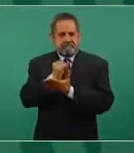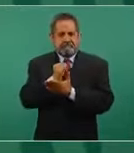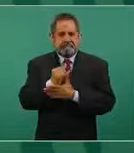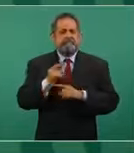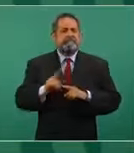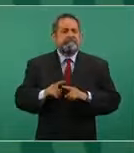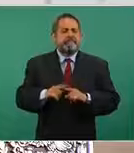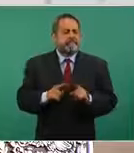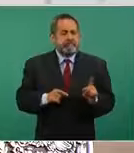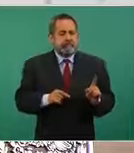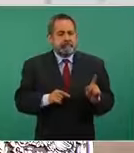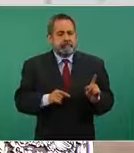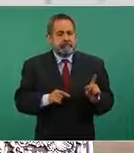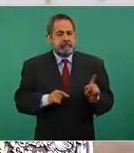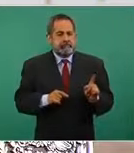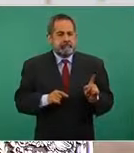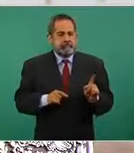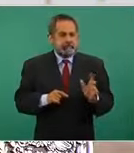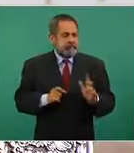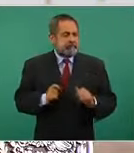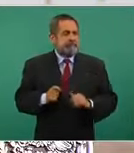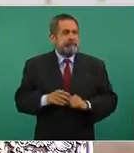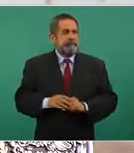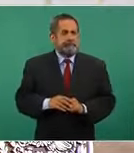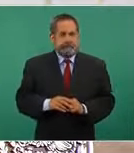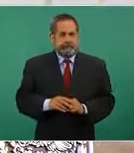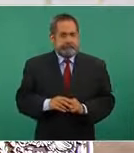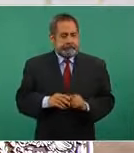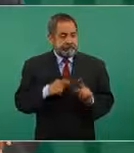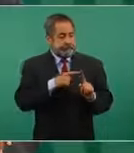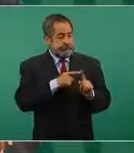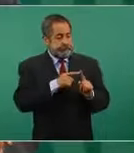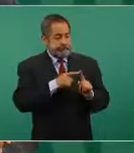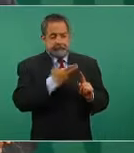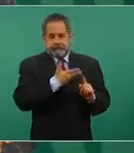terminando su gobierno,